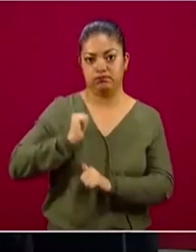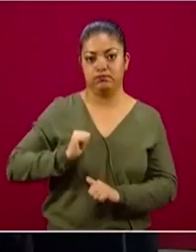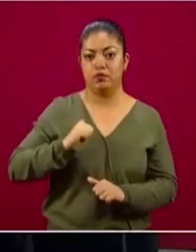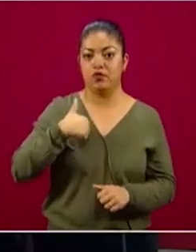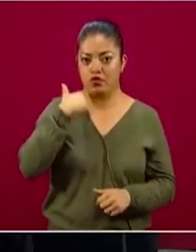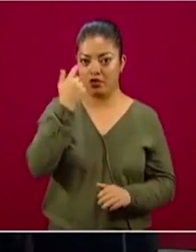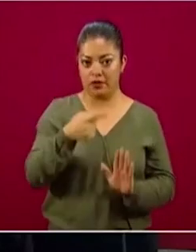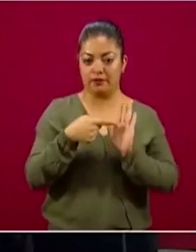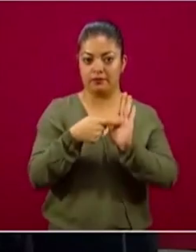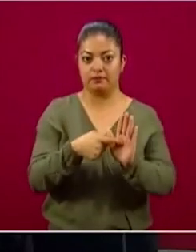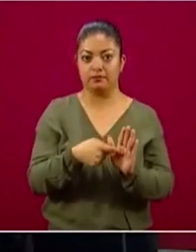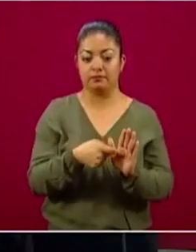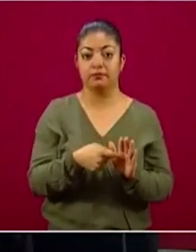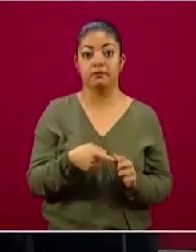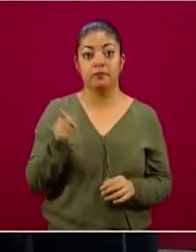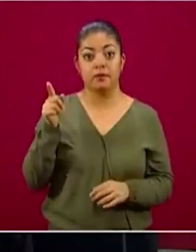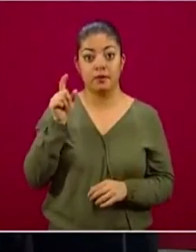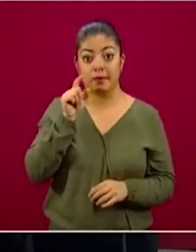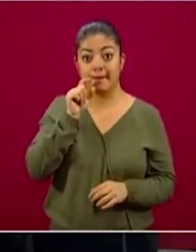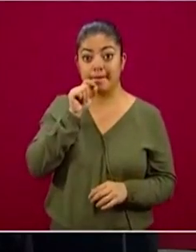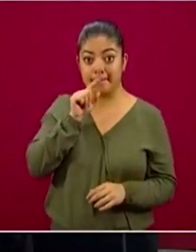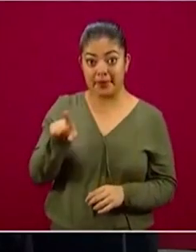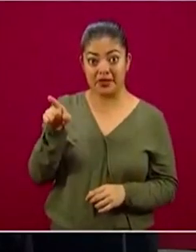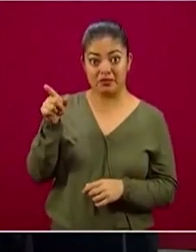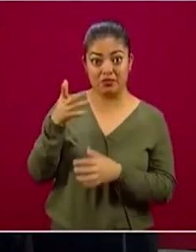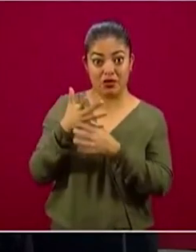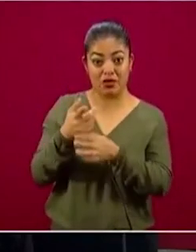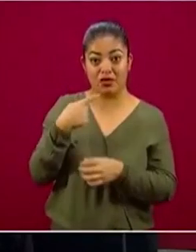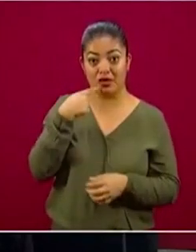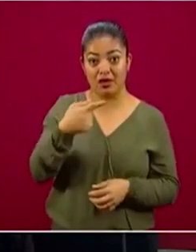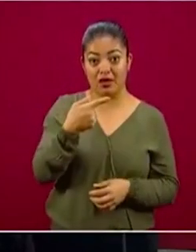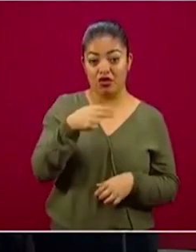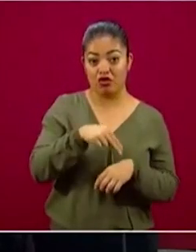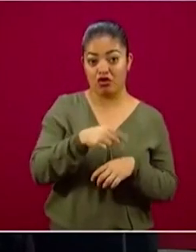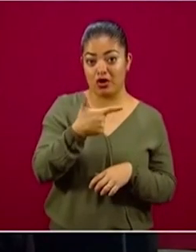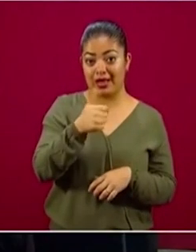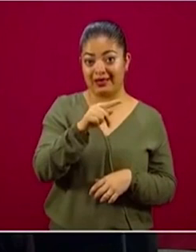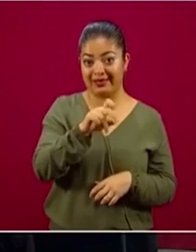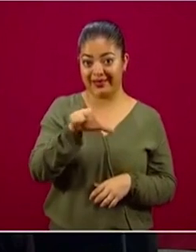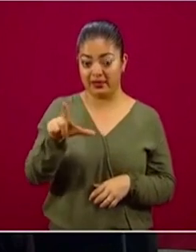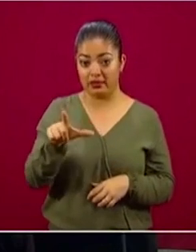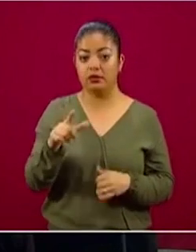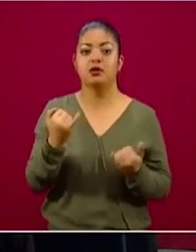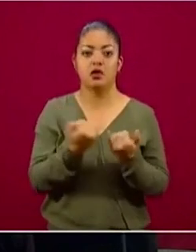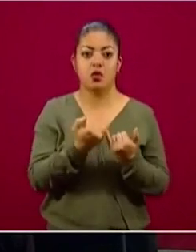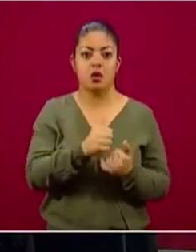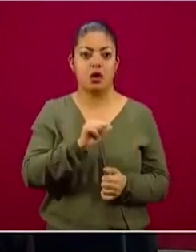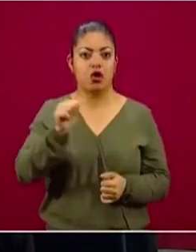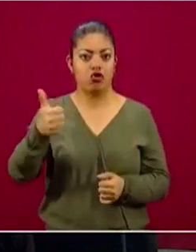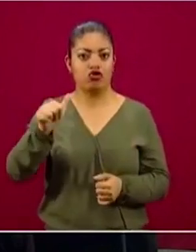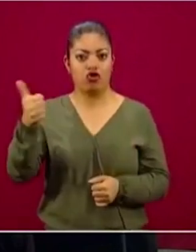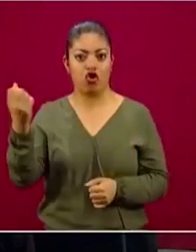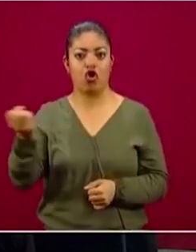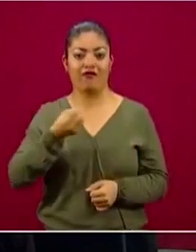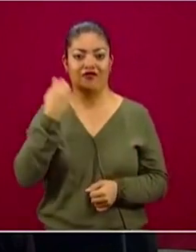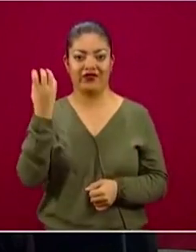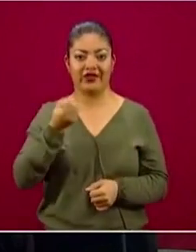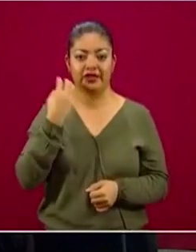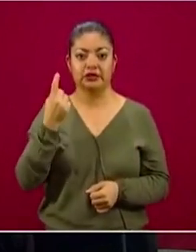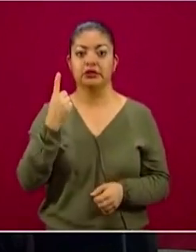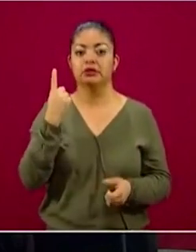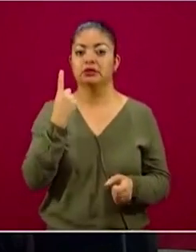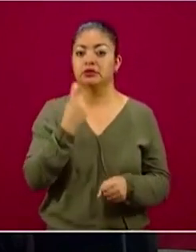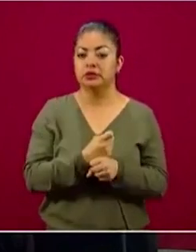En congruencia con lo que presentó el doctor López-Gatell y lo que se ha venido presentando en otras conferencias, la población